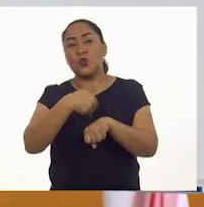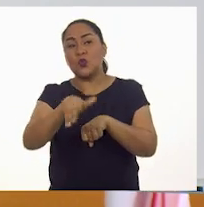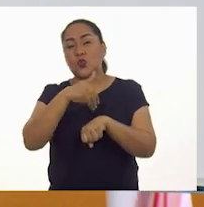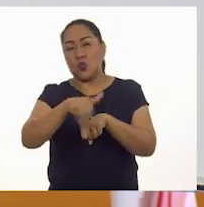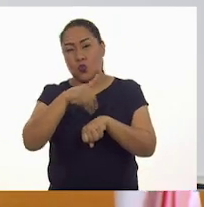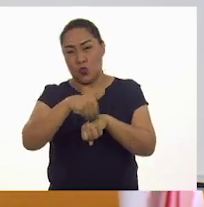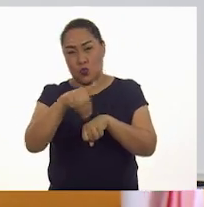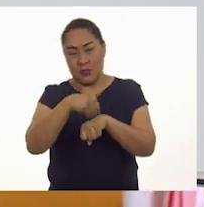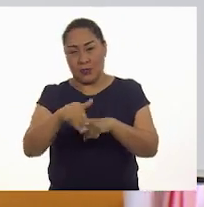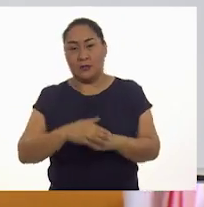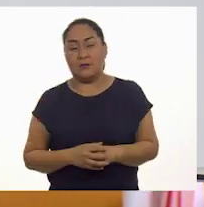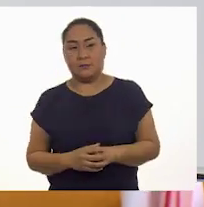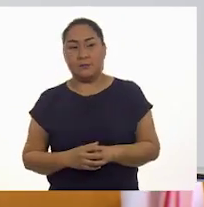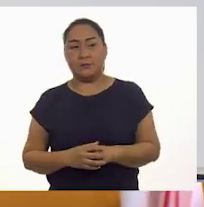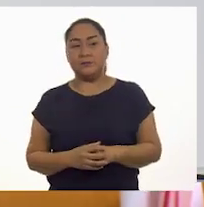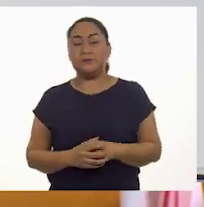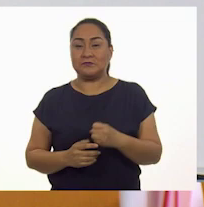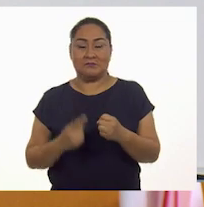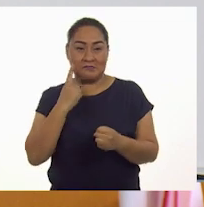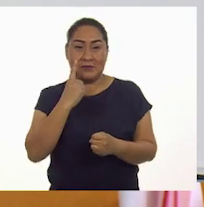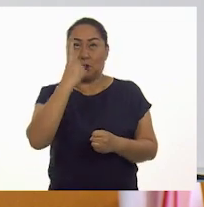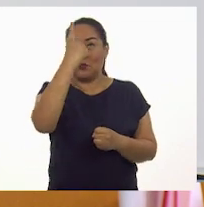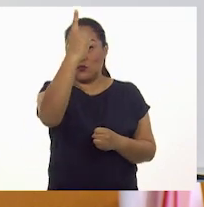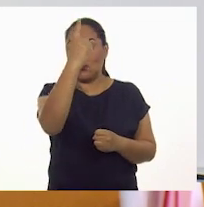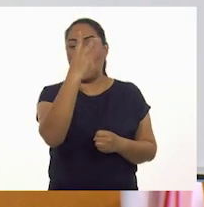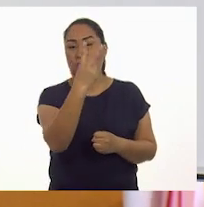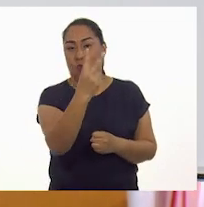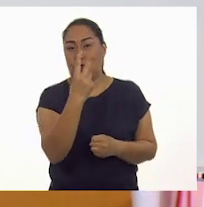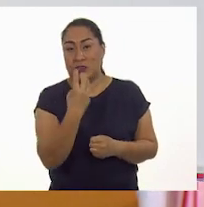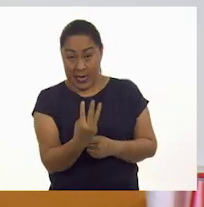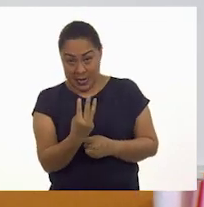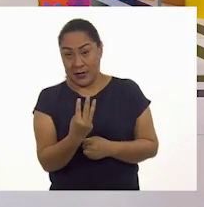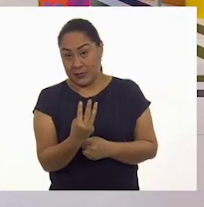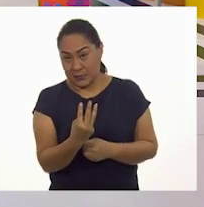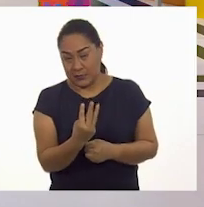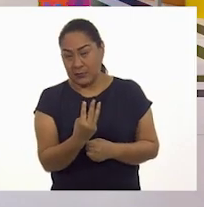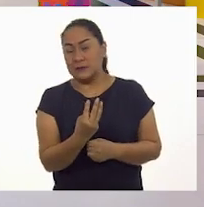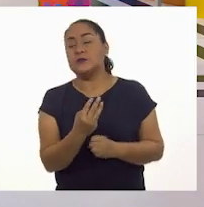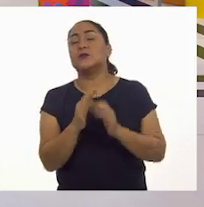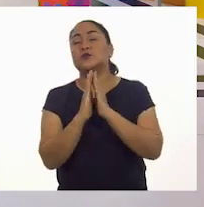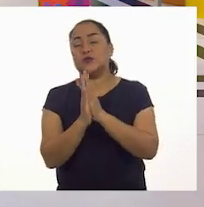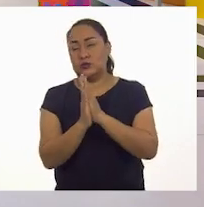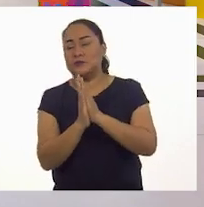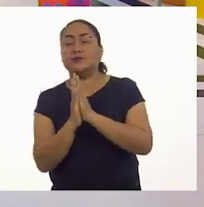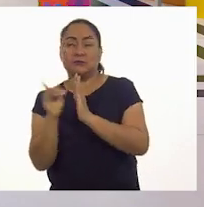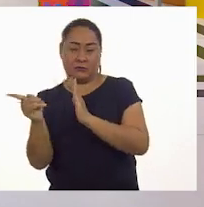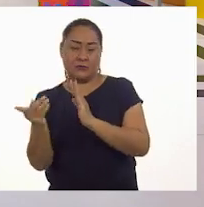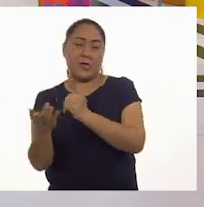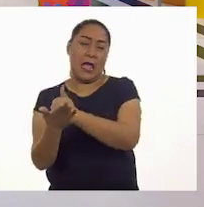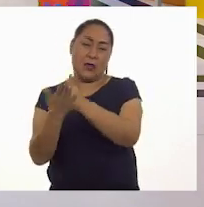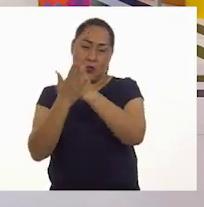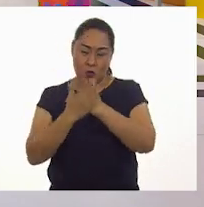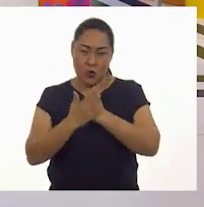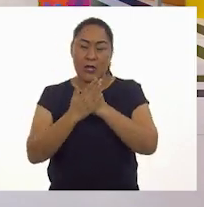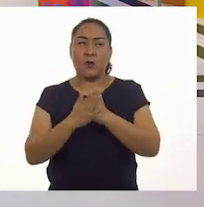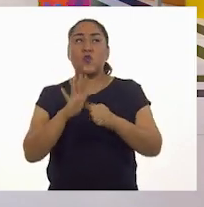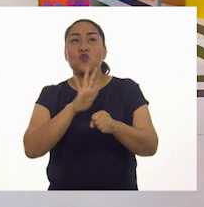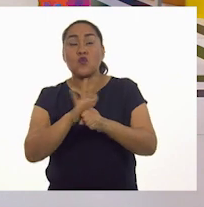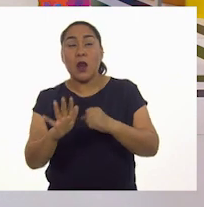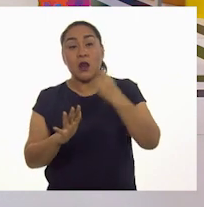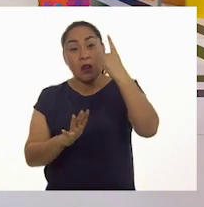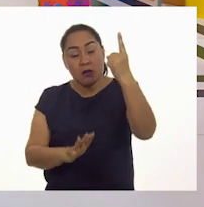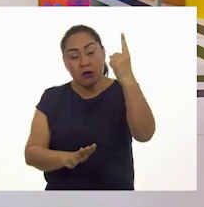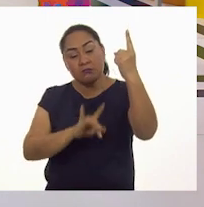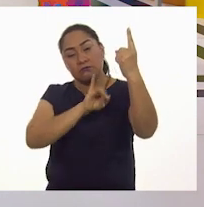debajo. Pásame el número dos y el número tres. Y vamos a pegar debajo de cada uno la historia que